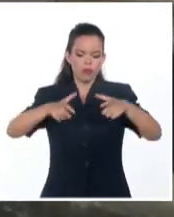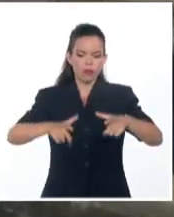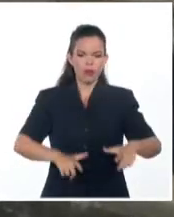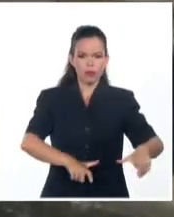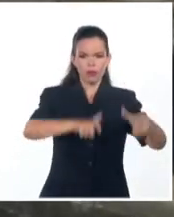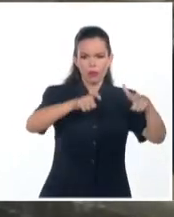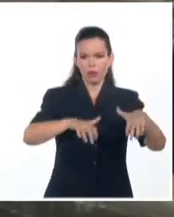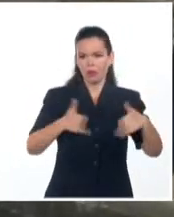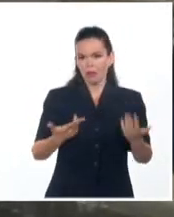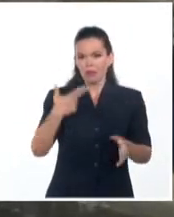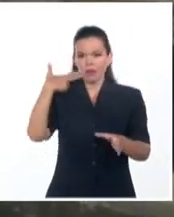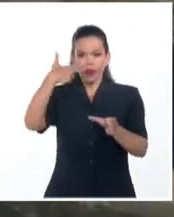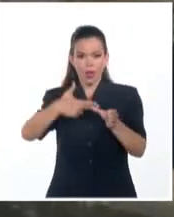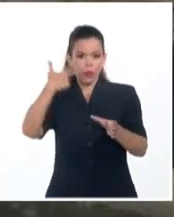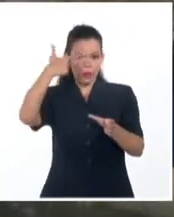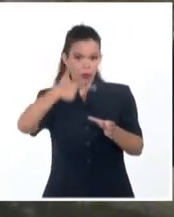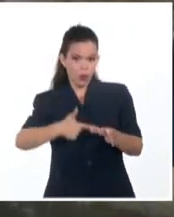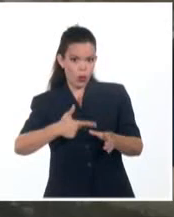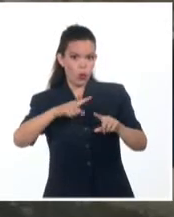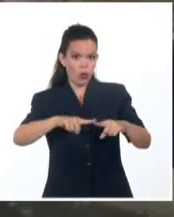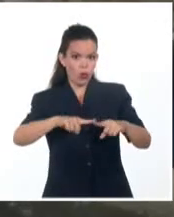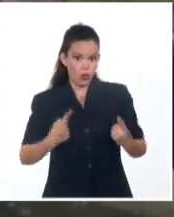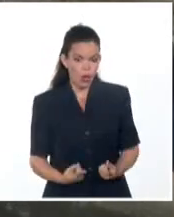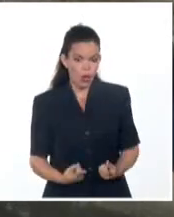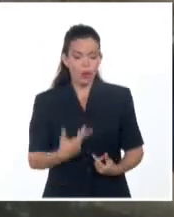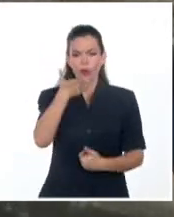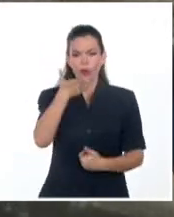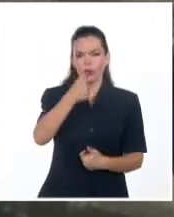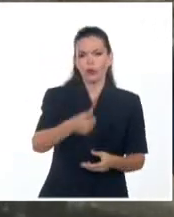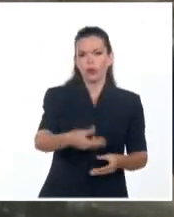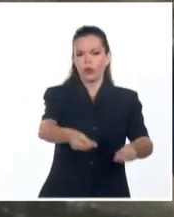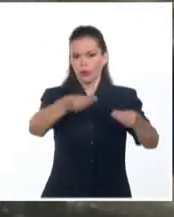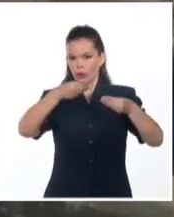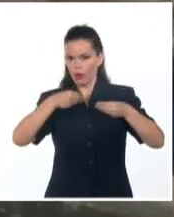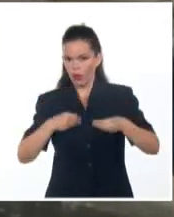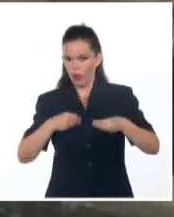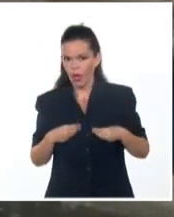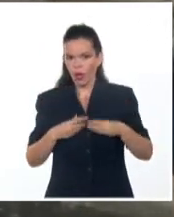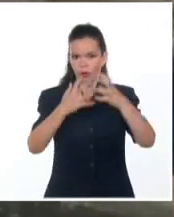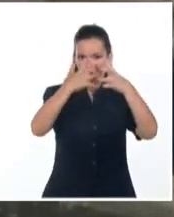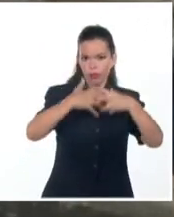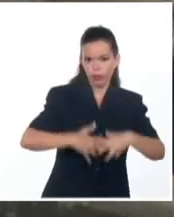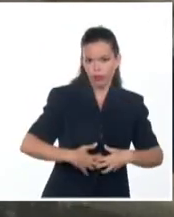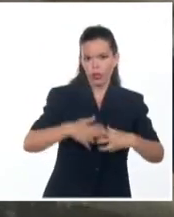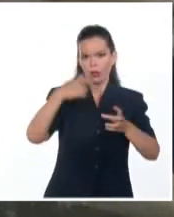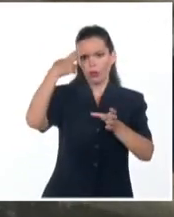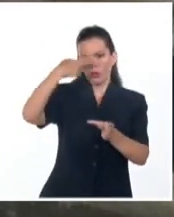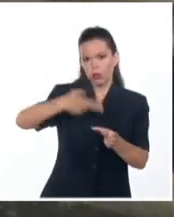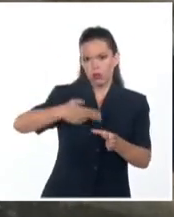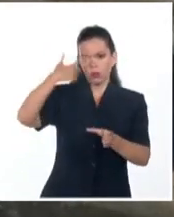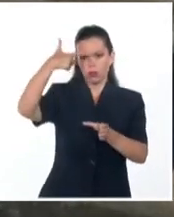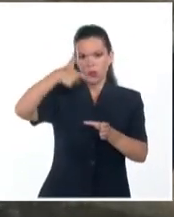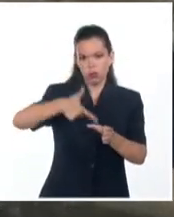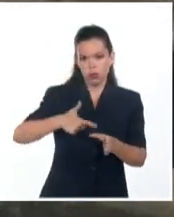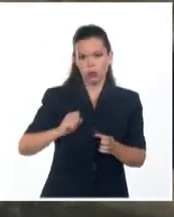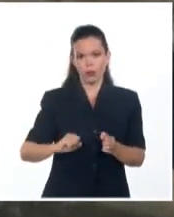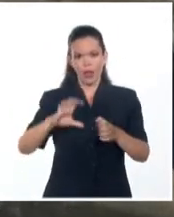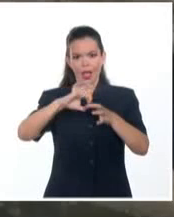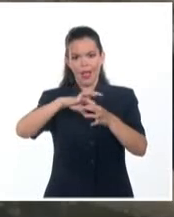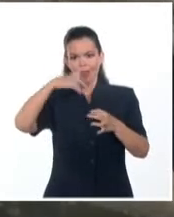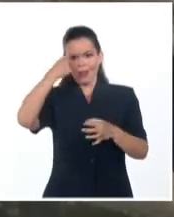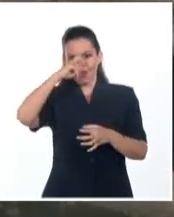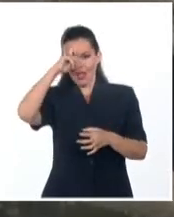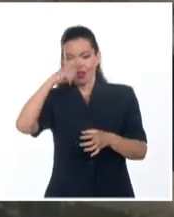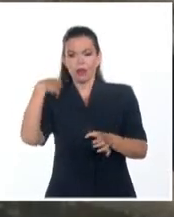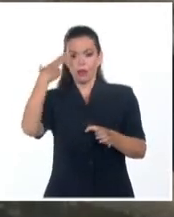Cienfueguera producir productos como gasolina, diésel, gas licuado del petróleo y